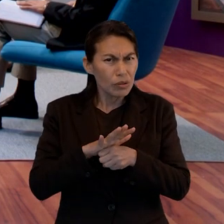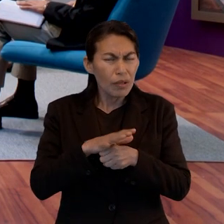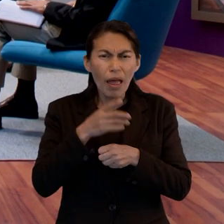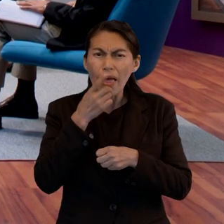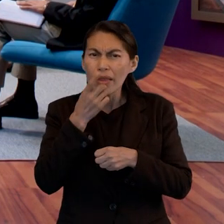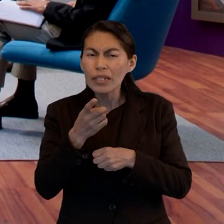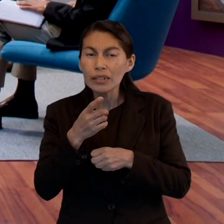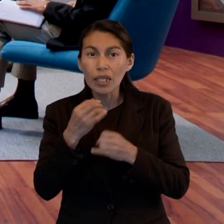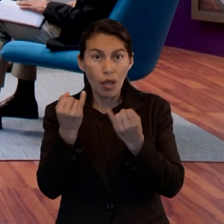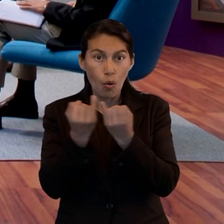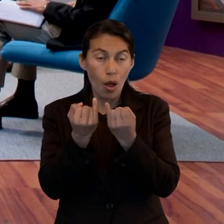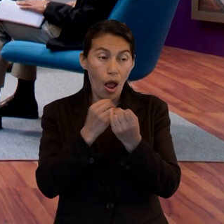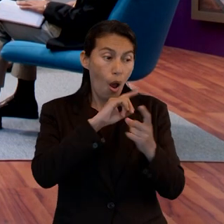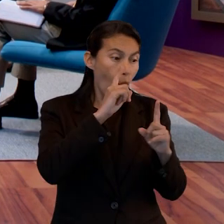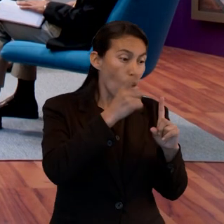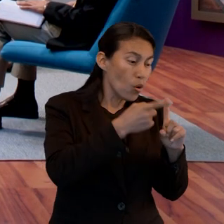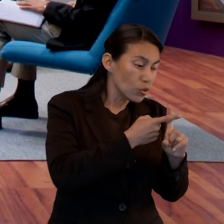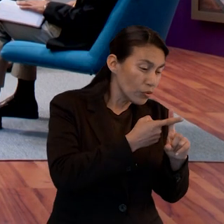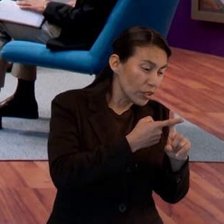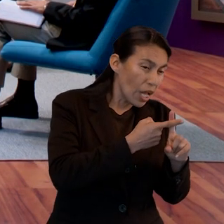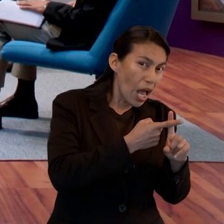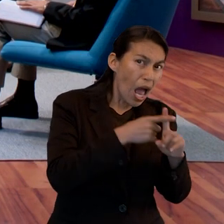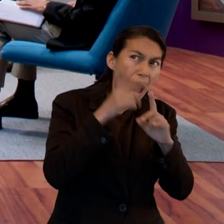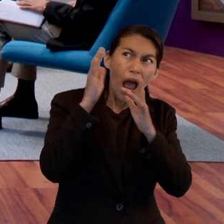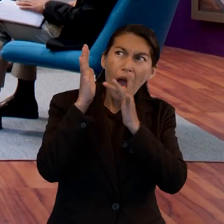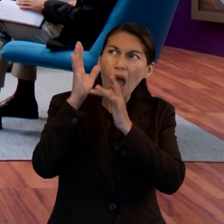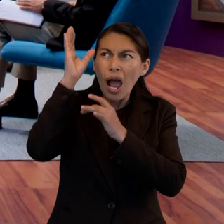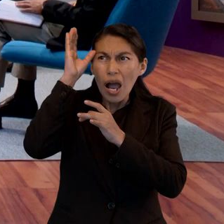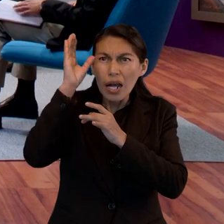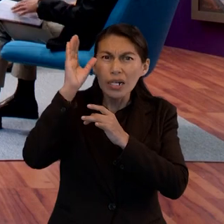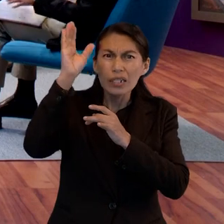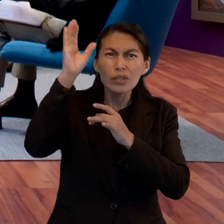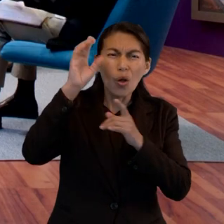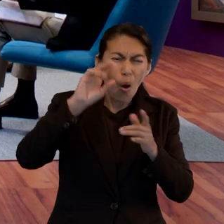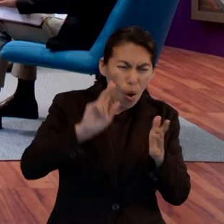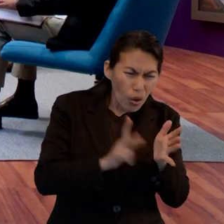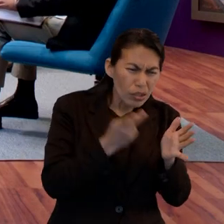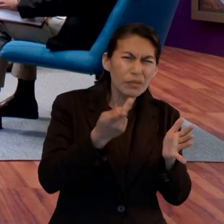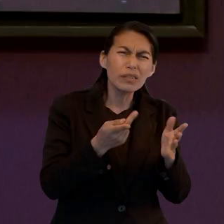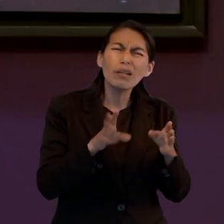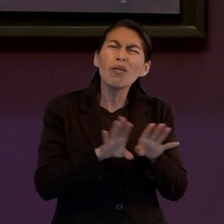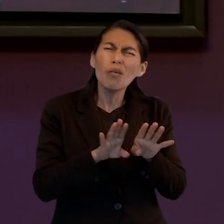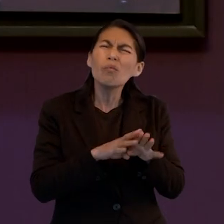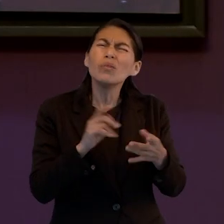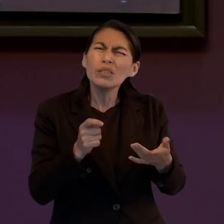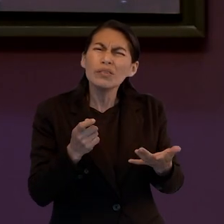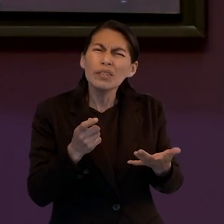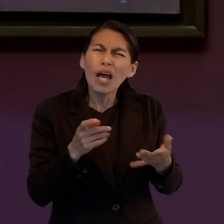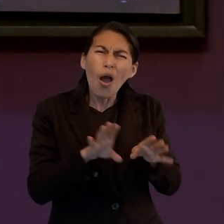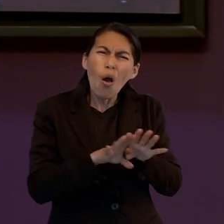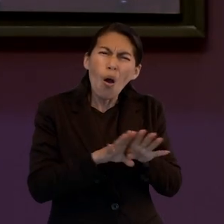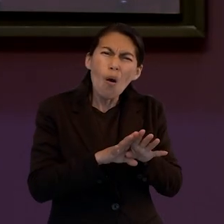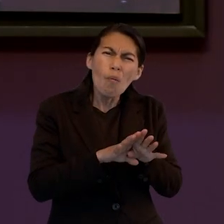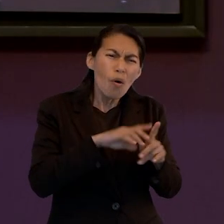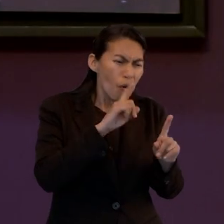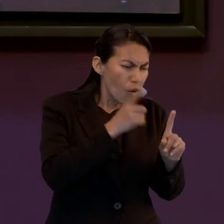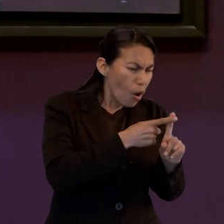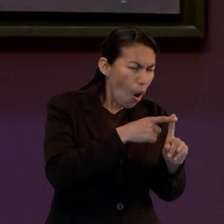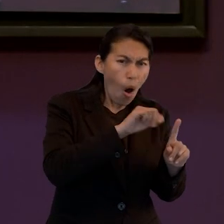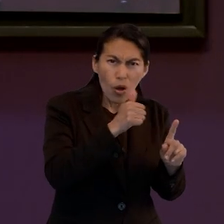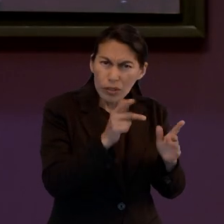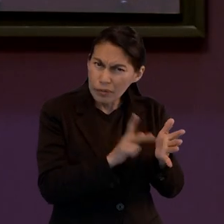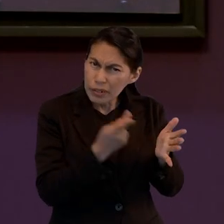menciona el término crucificar nuevamente a Cristo. ¿Cómo podrían lograr eso, no? Y es que es una expresión